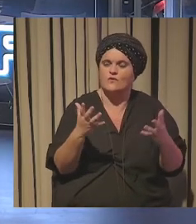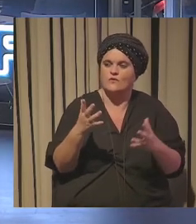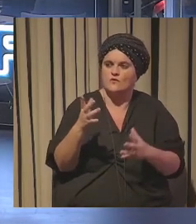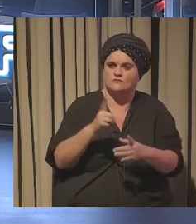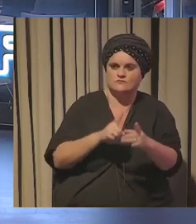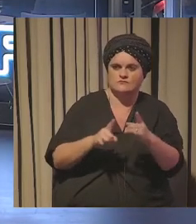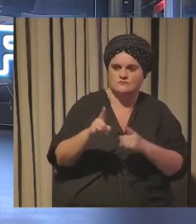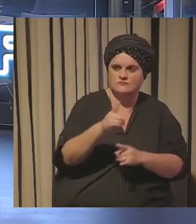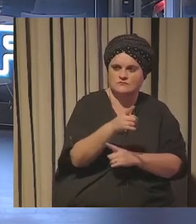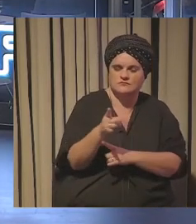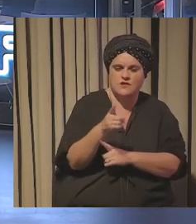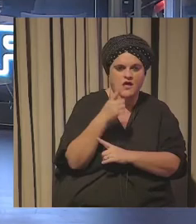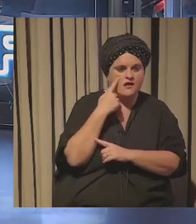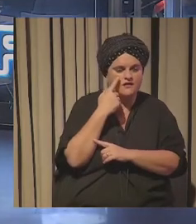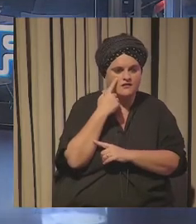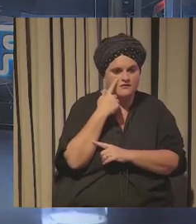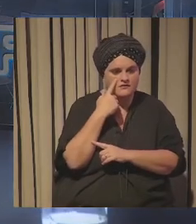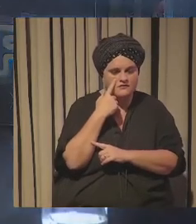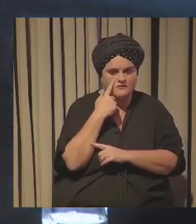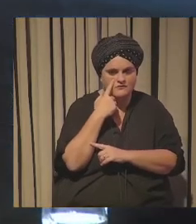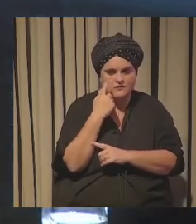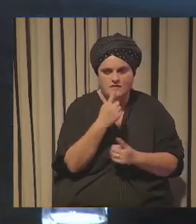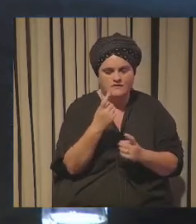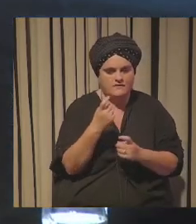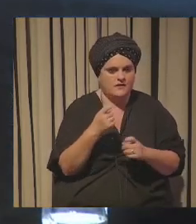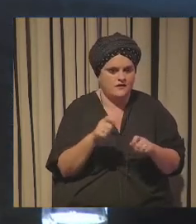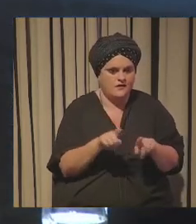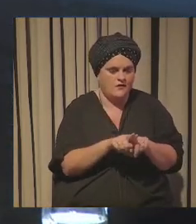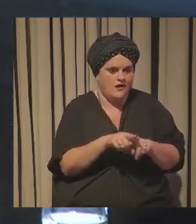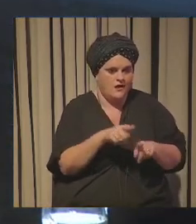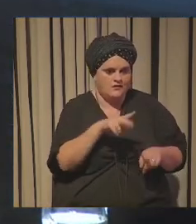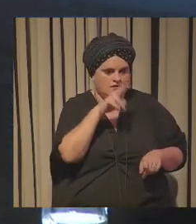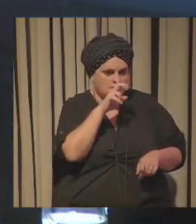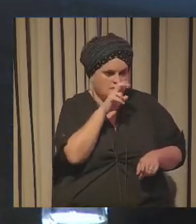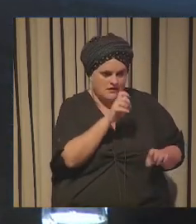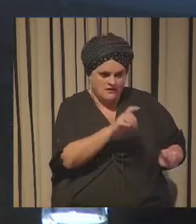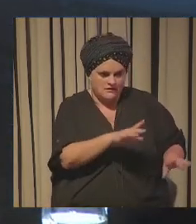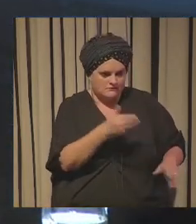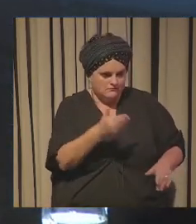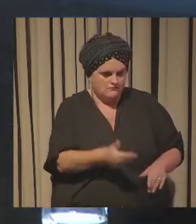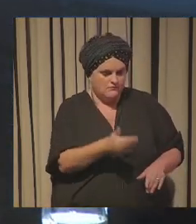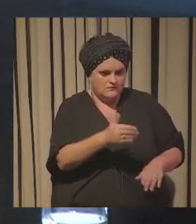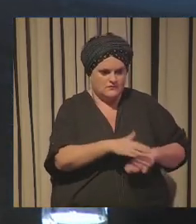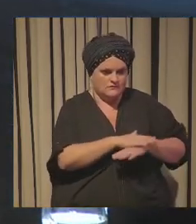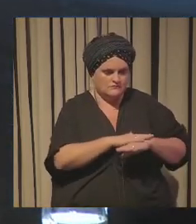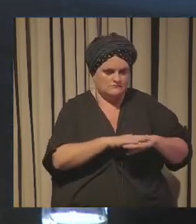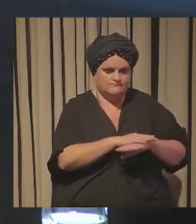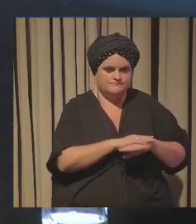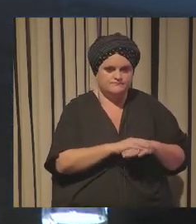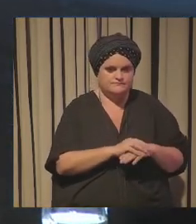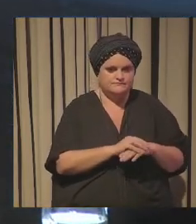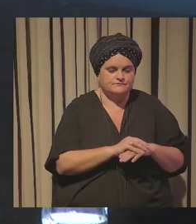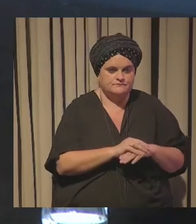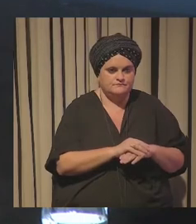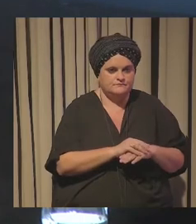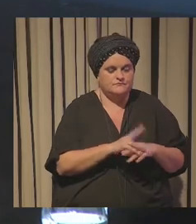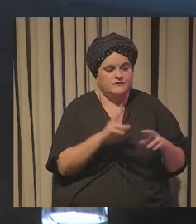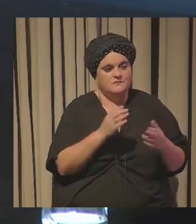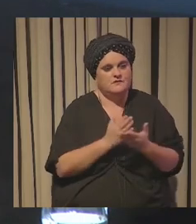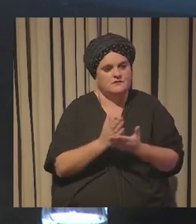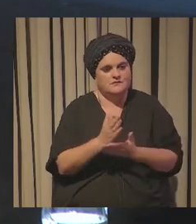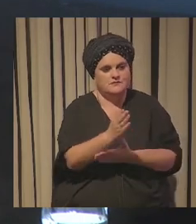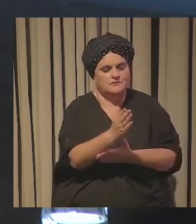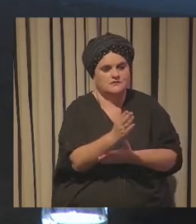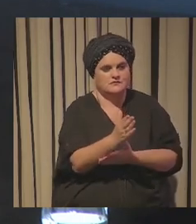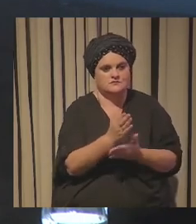bueno tan necesario como para el humano respirar y yo creo que además el tema de las tendencias es un tema tan